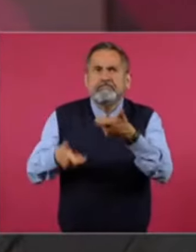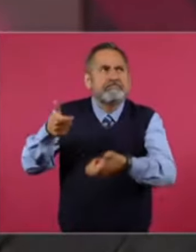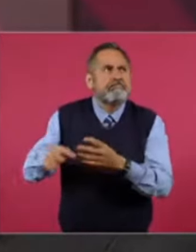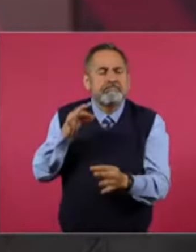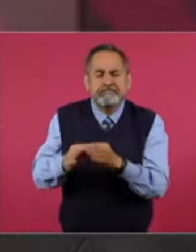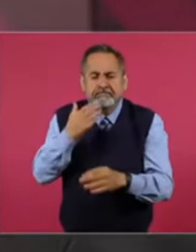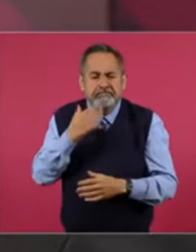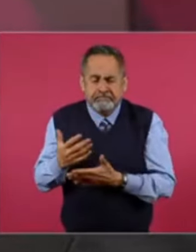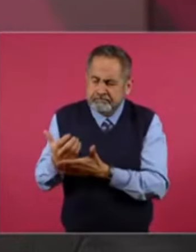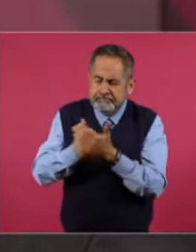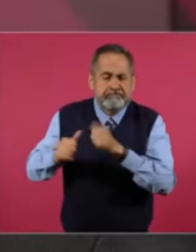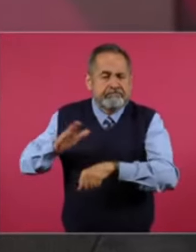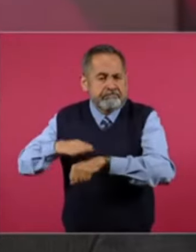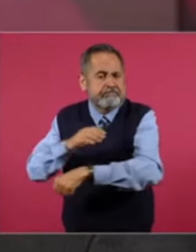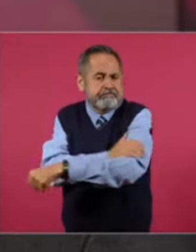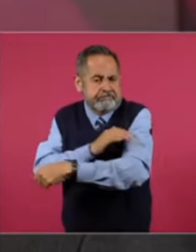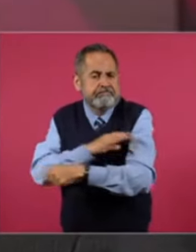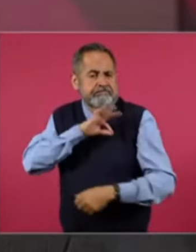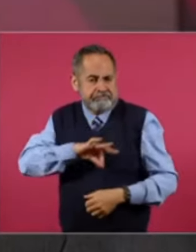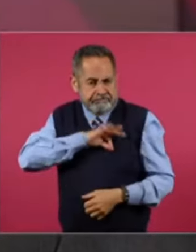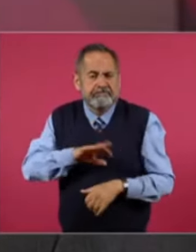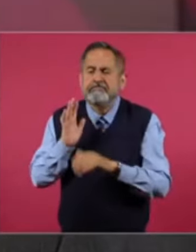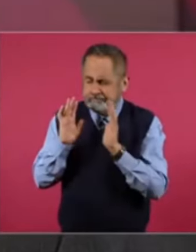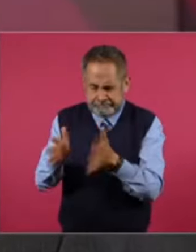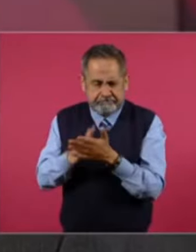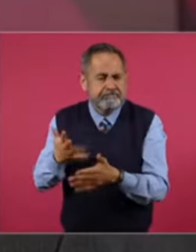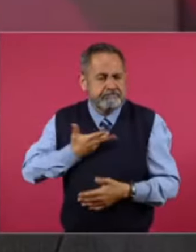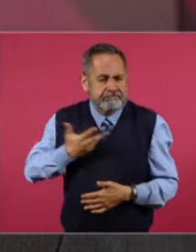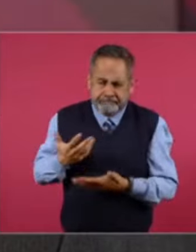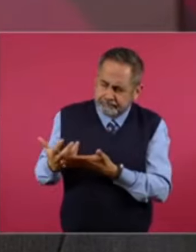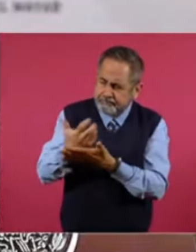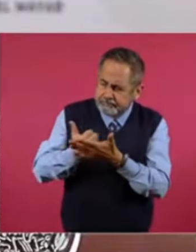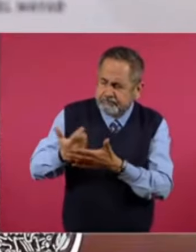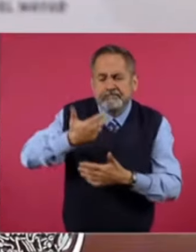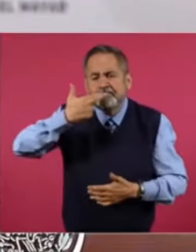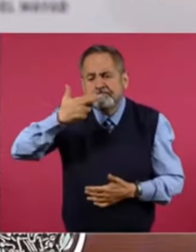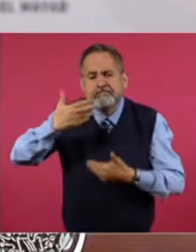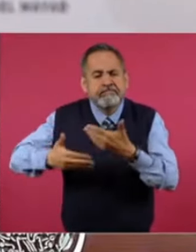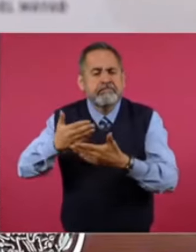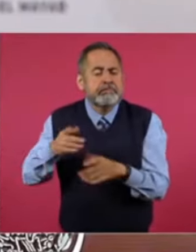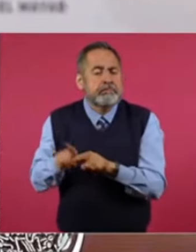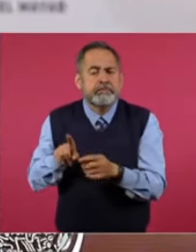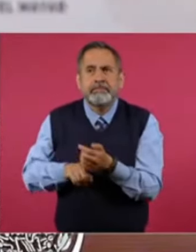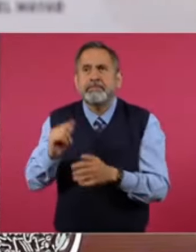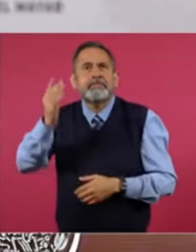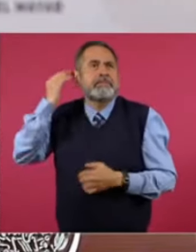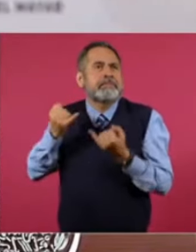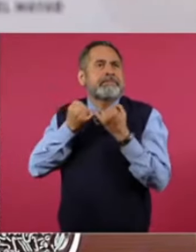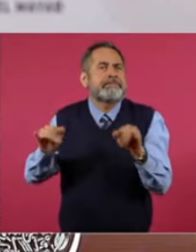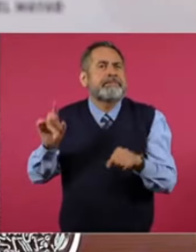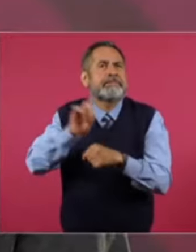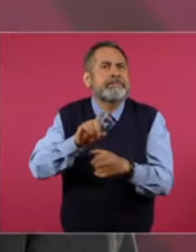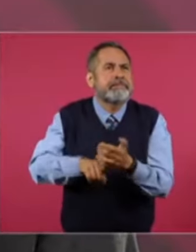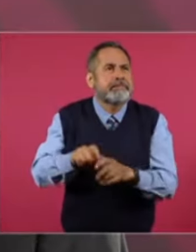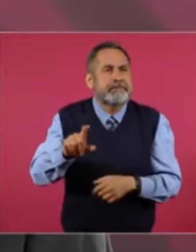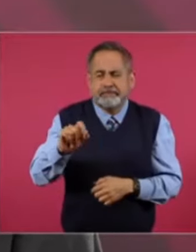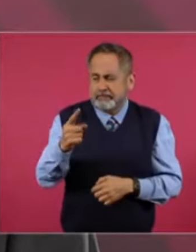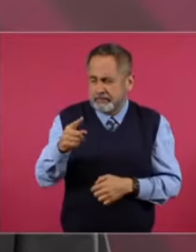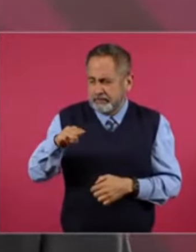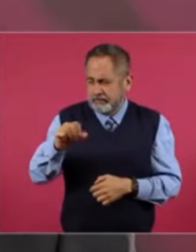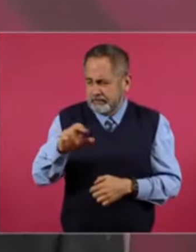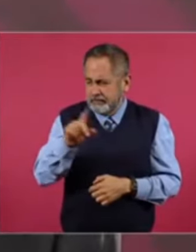Es más. Que lo que requiere. Para su operación. Y ese lo inauguramos. El veintiuno. marzo.